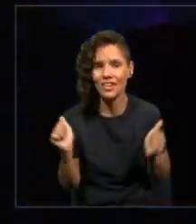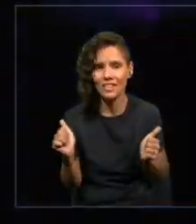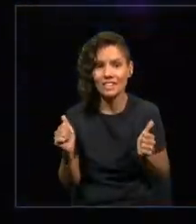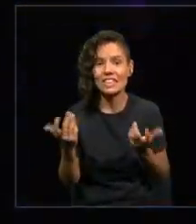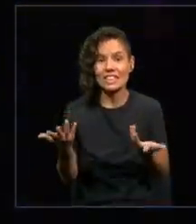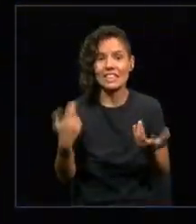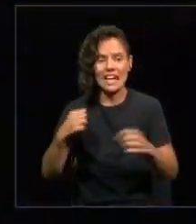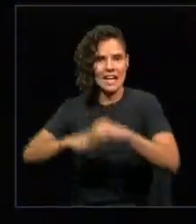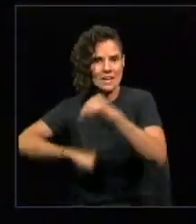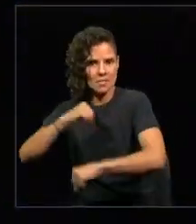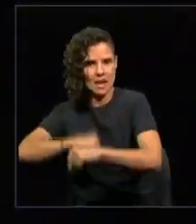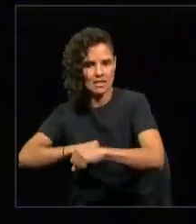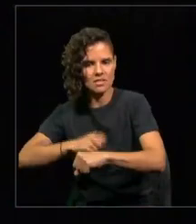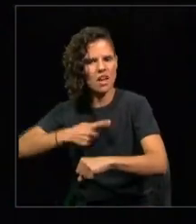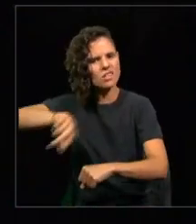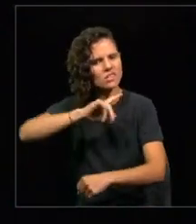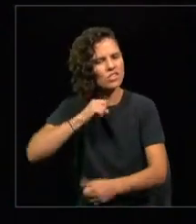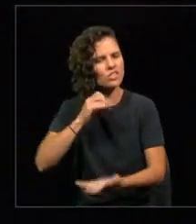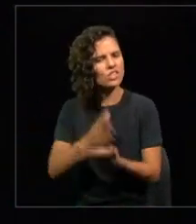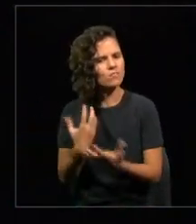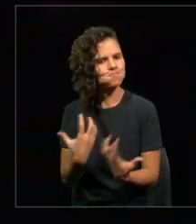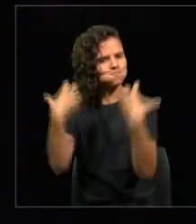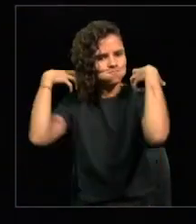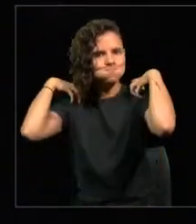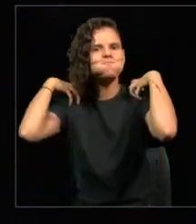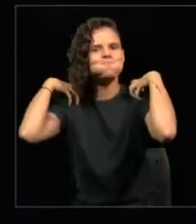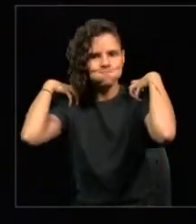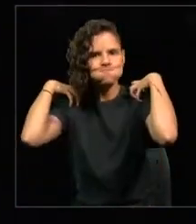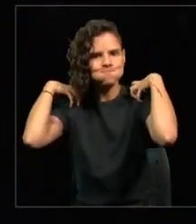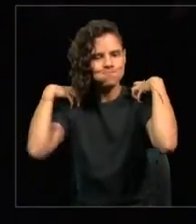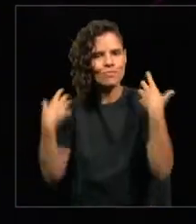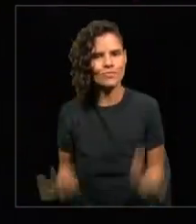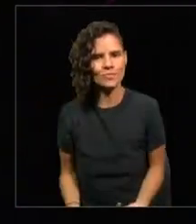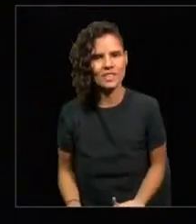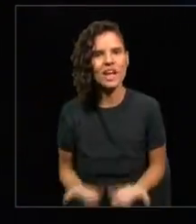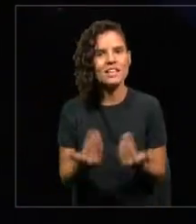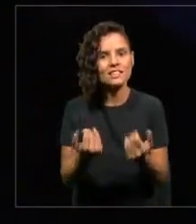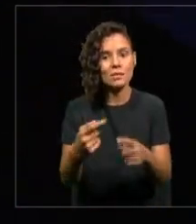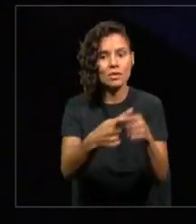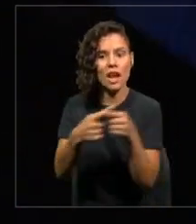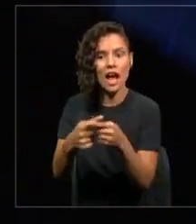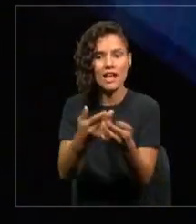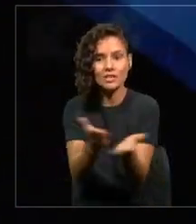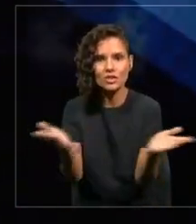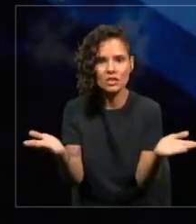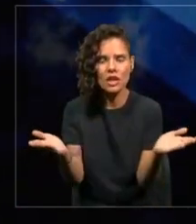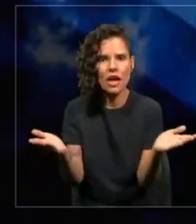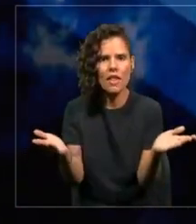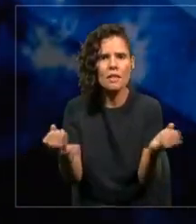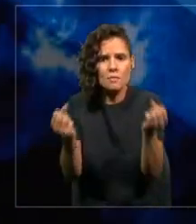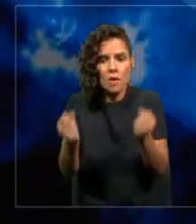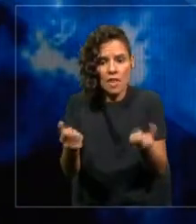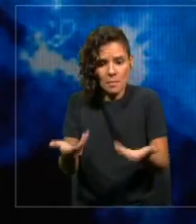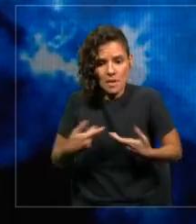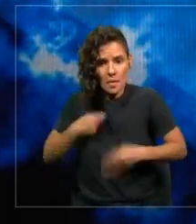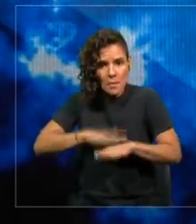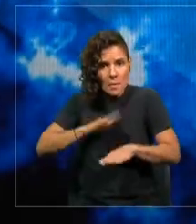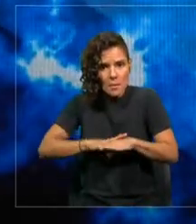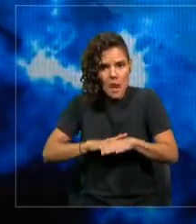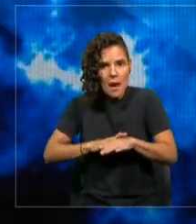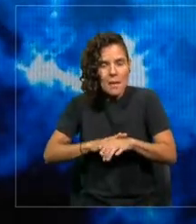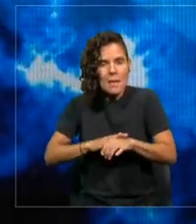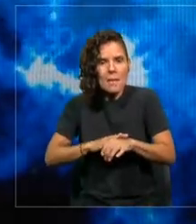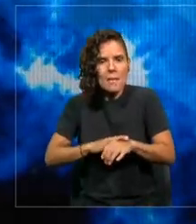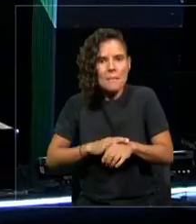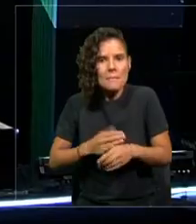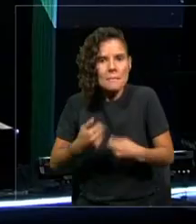empresas tenemos un rol que jugar porque necesitamos que la sociedad nos dé una licencia para operar, para comprar nuestros